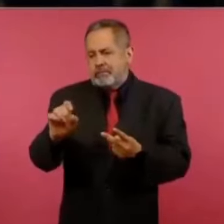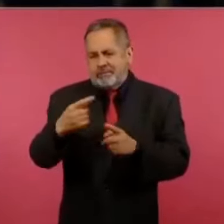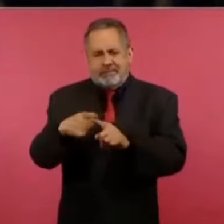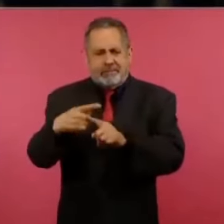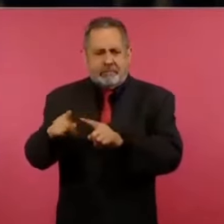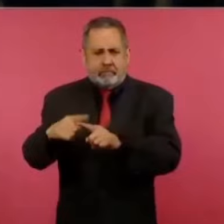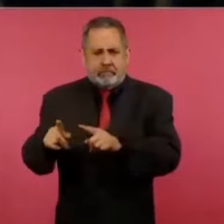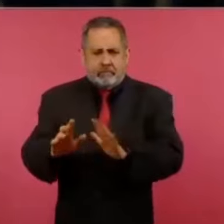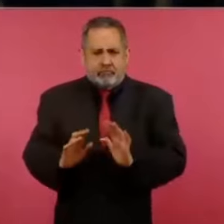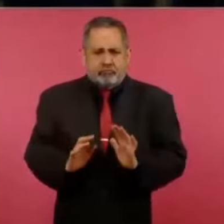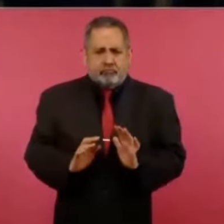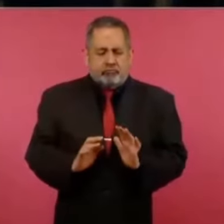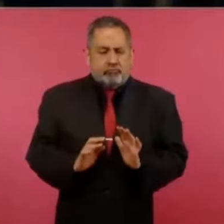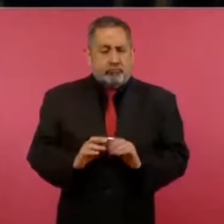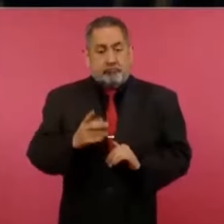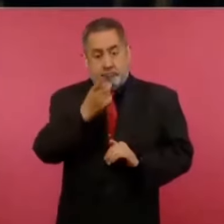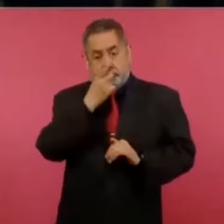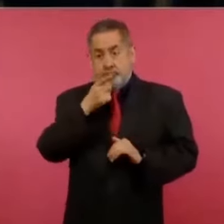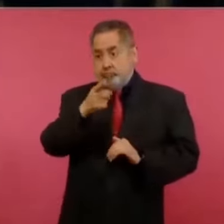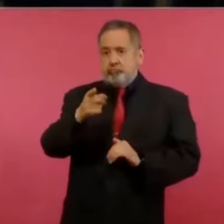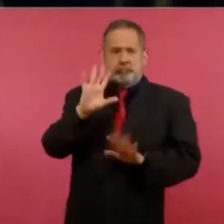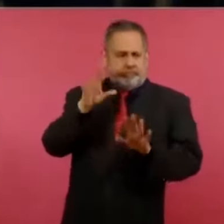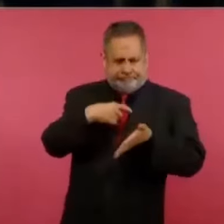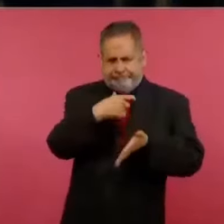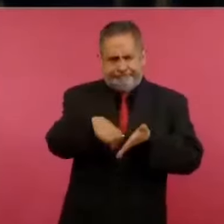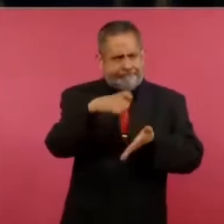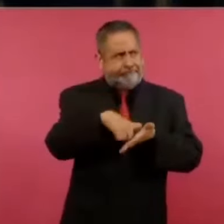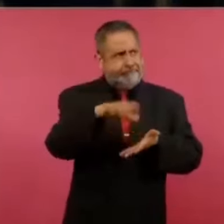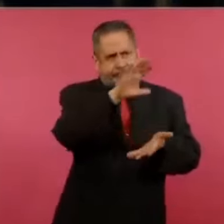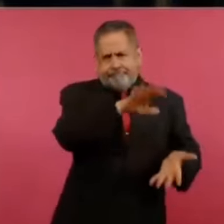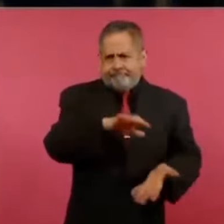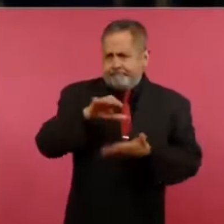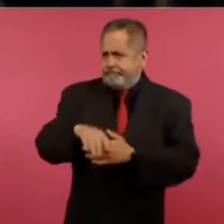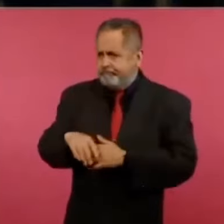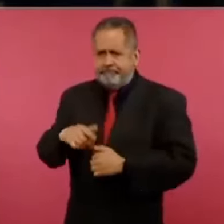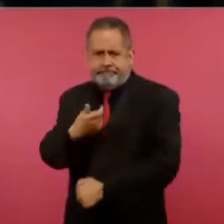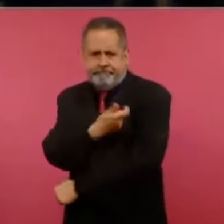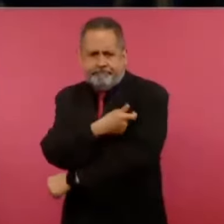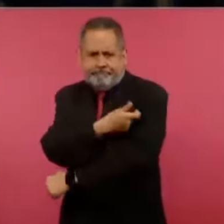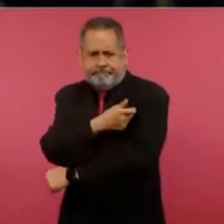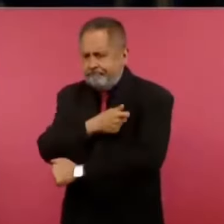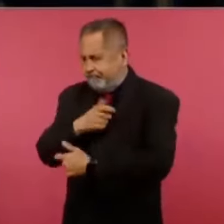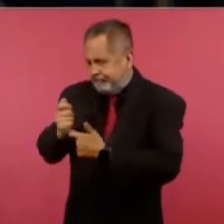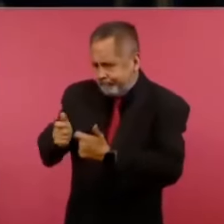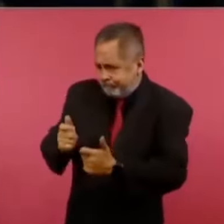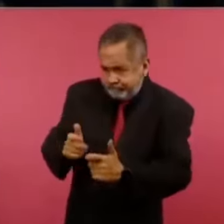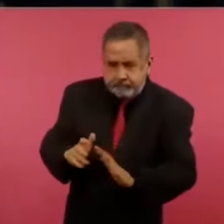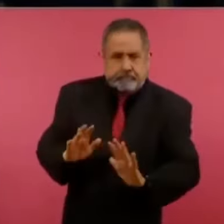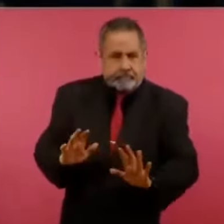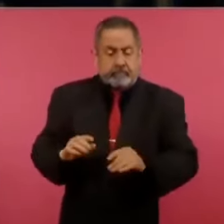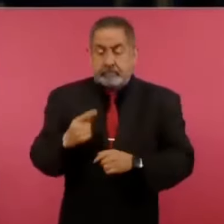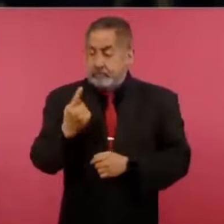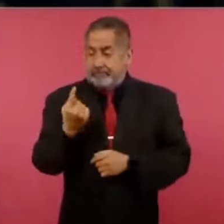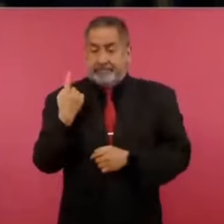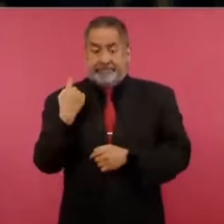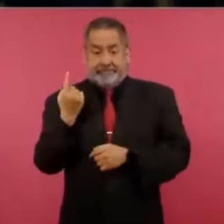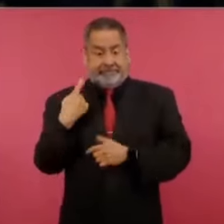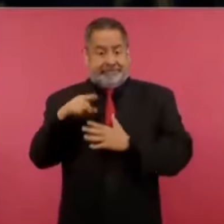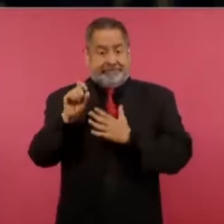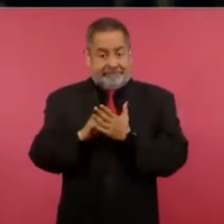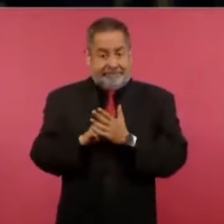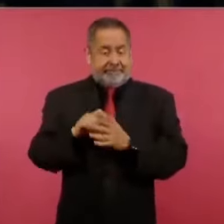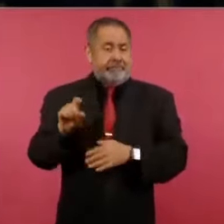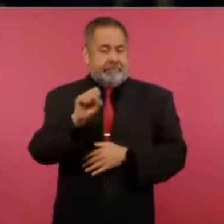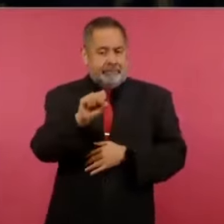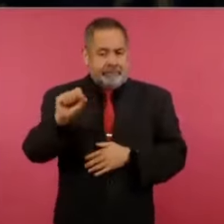suficientes para llevar a cabo la vacunación y poder evitar los brotes. Sin embargo, el mes pasado la propia Secretaría de Salud